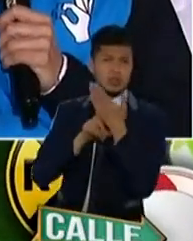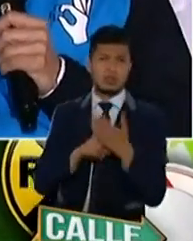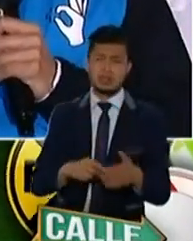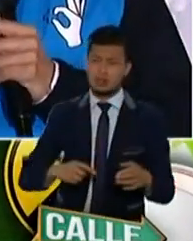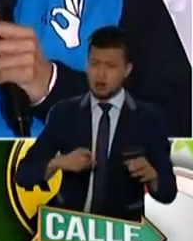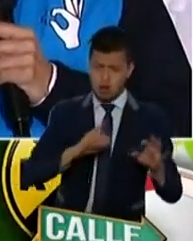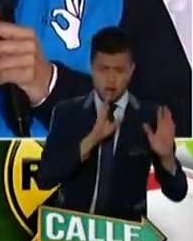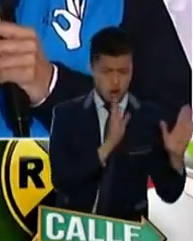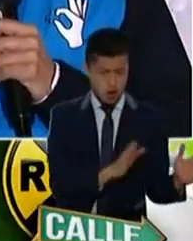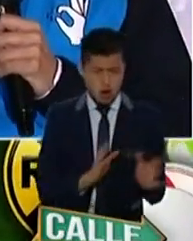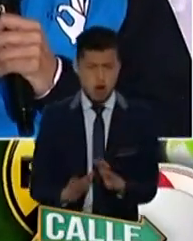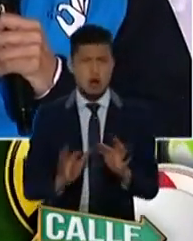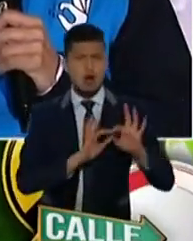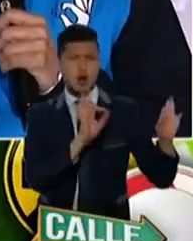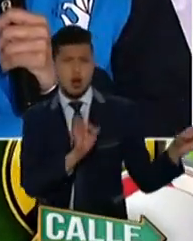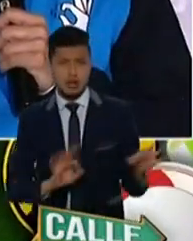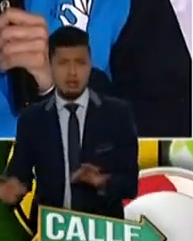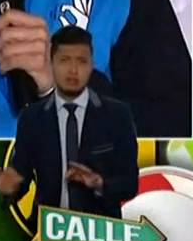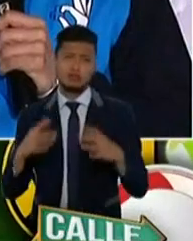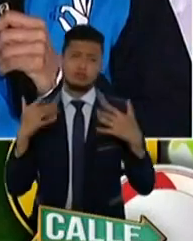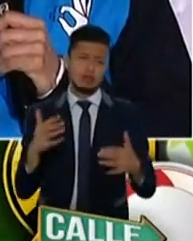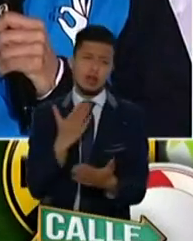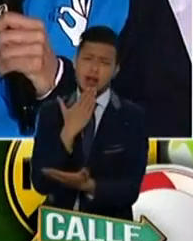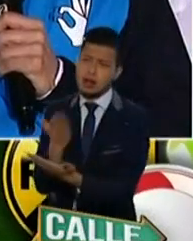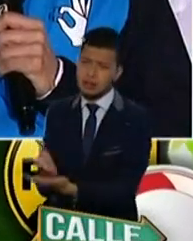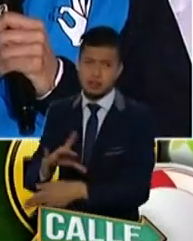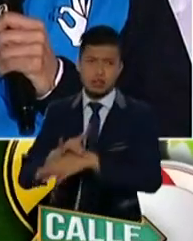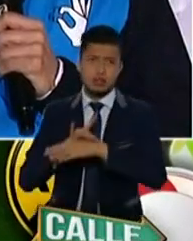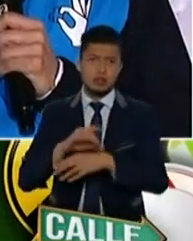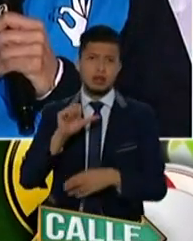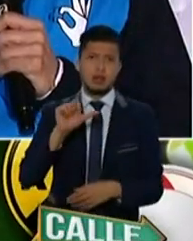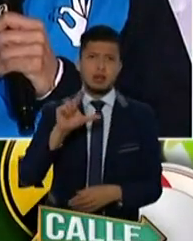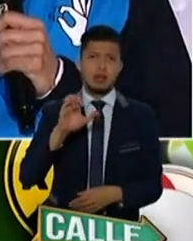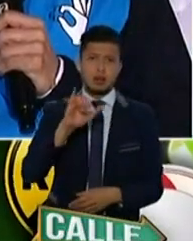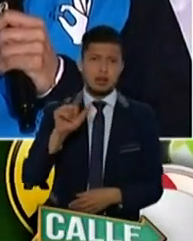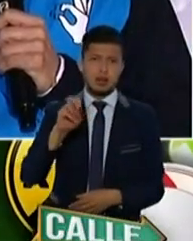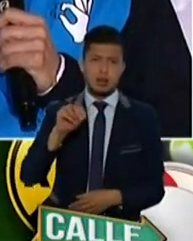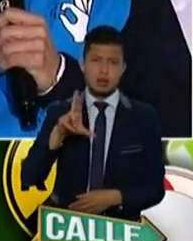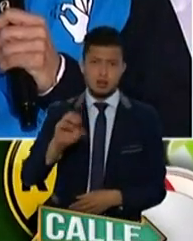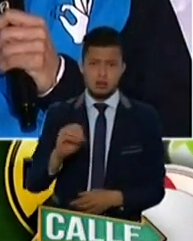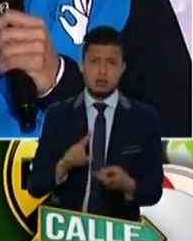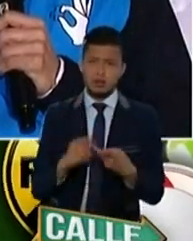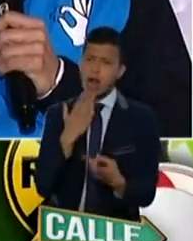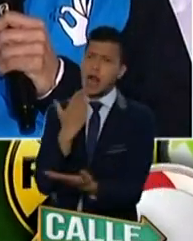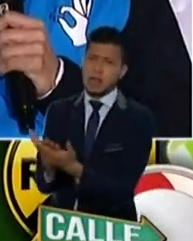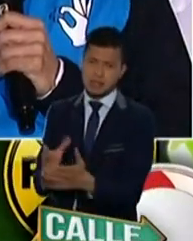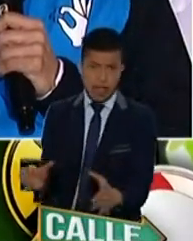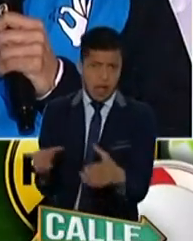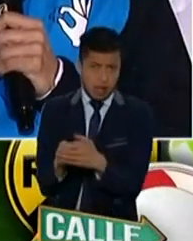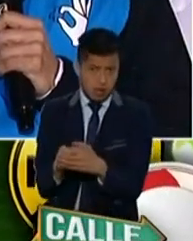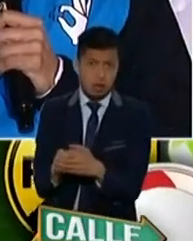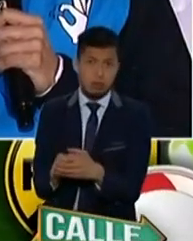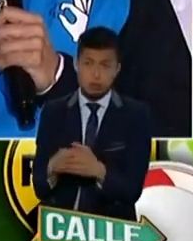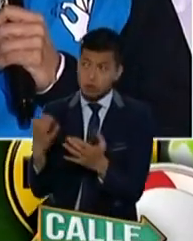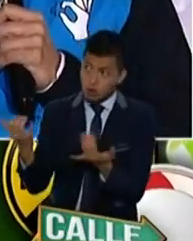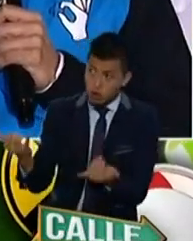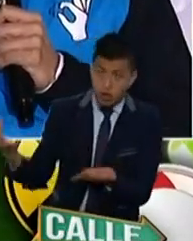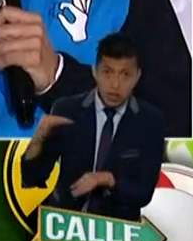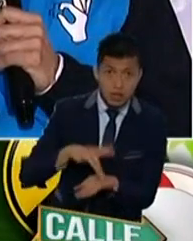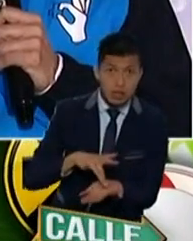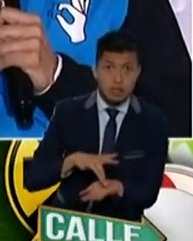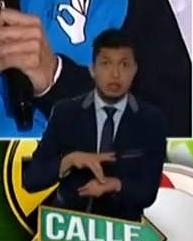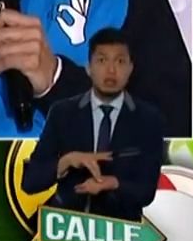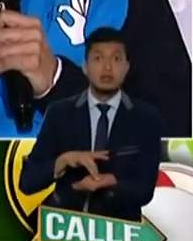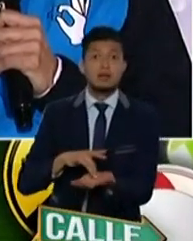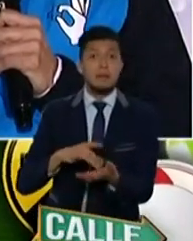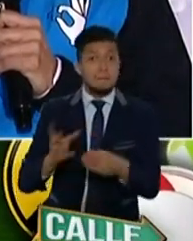organización. Gracias, doctor Alejandro, gracias a su equipo porque nos visitaron no solo hoy, sino durante los